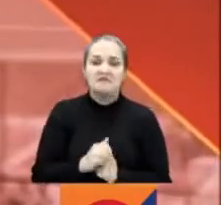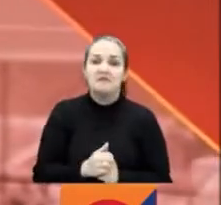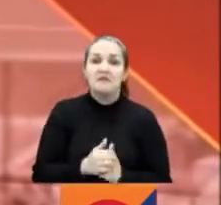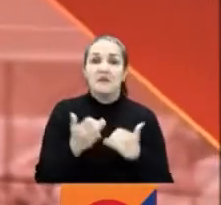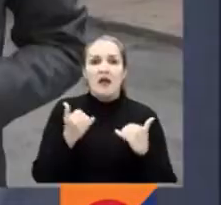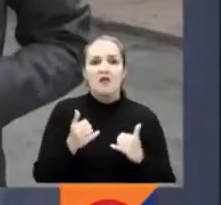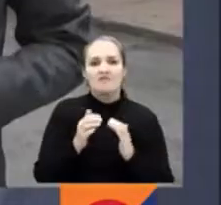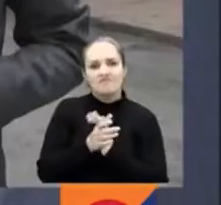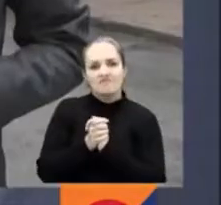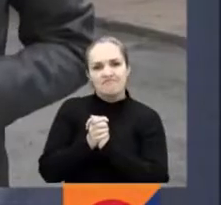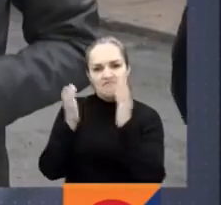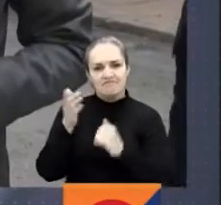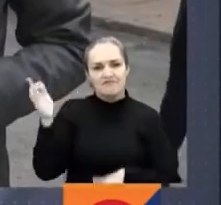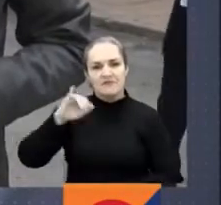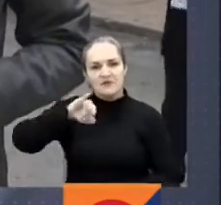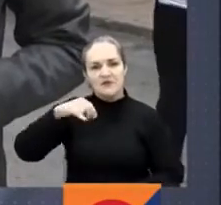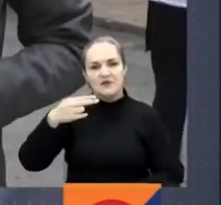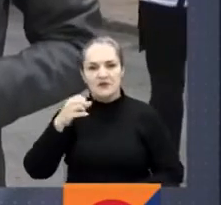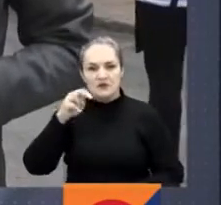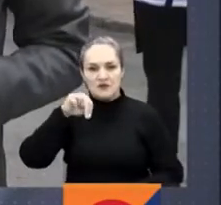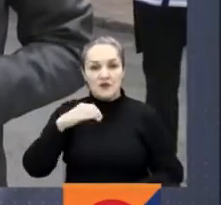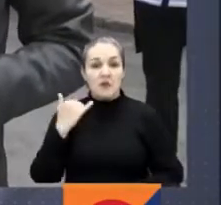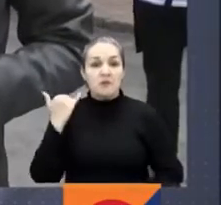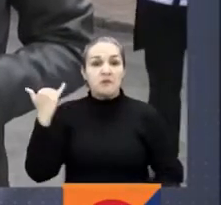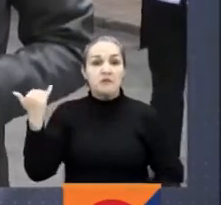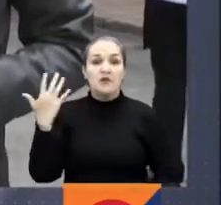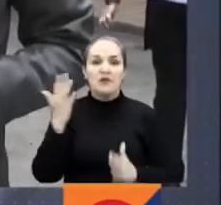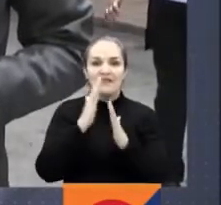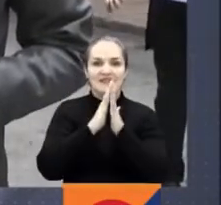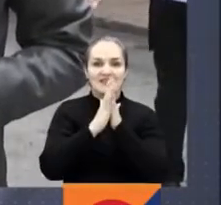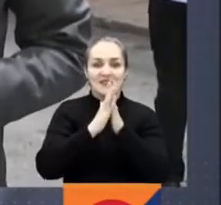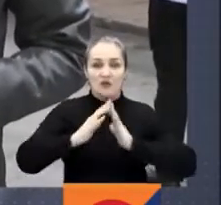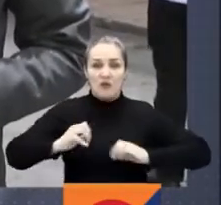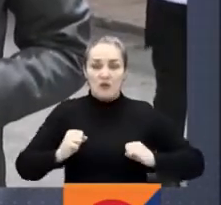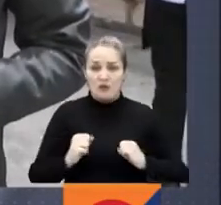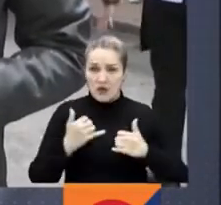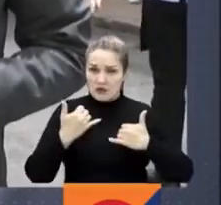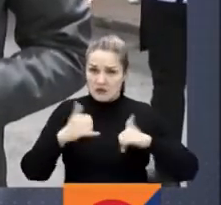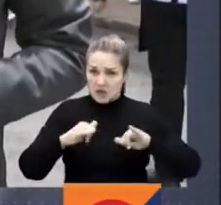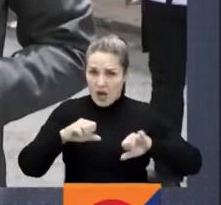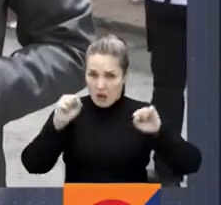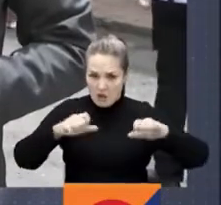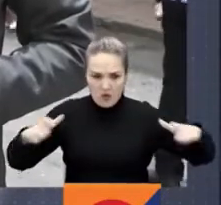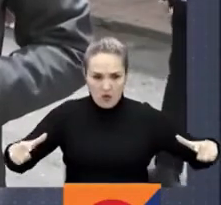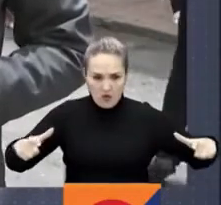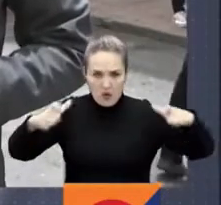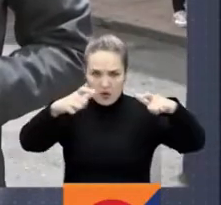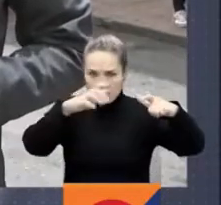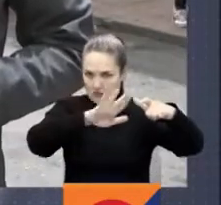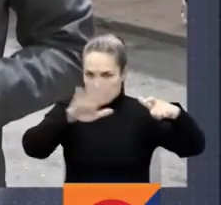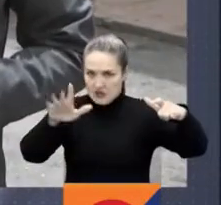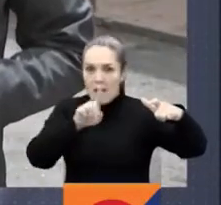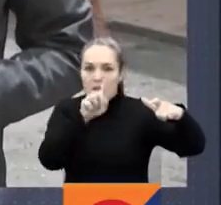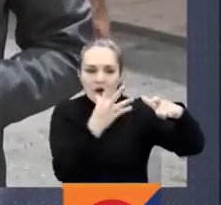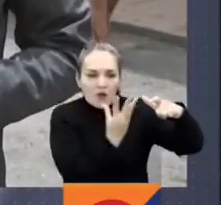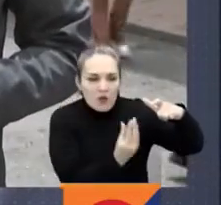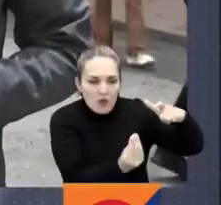en este momento en el centro de Bogotá. Ya se definieron las mesas directivas para este primer periodo legislativo, John.